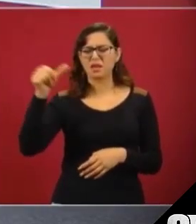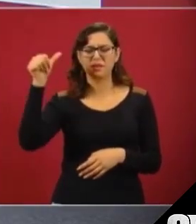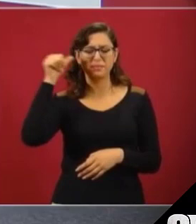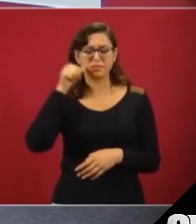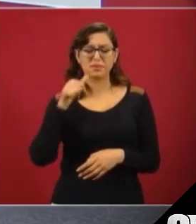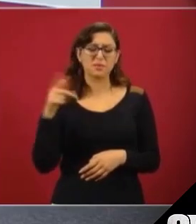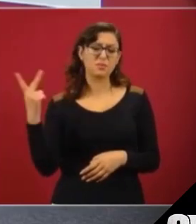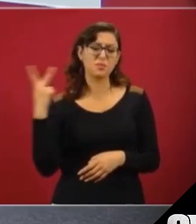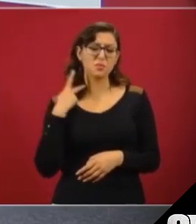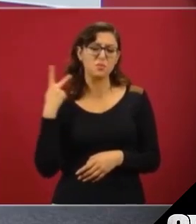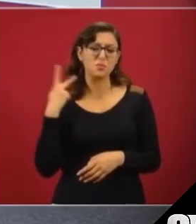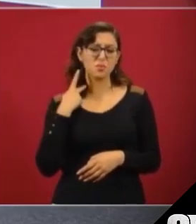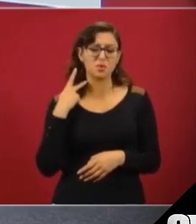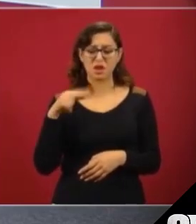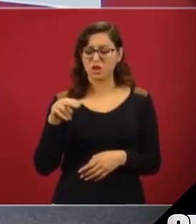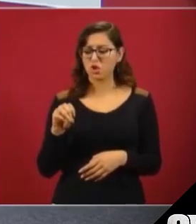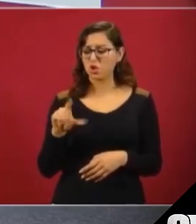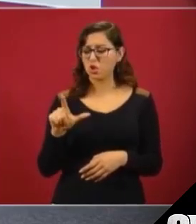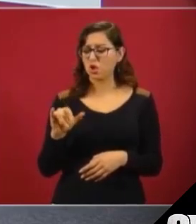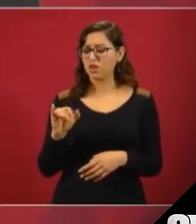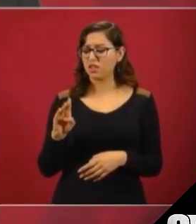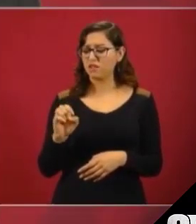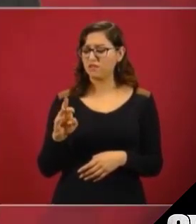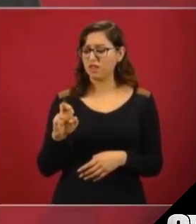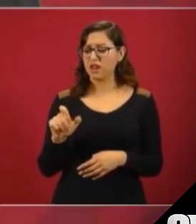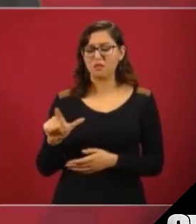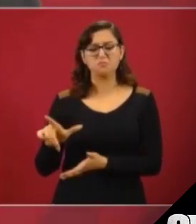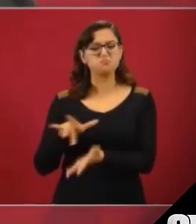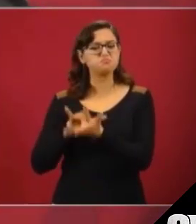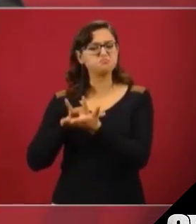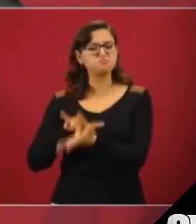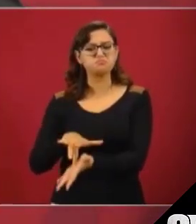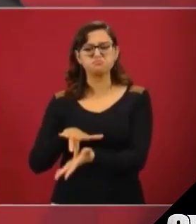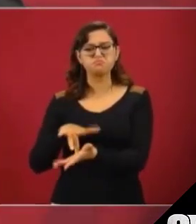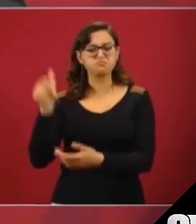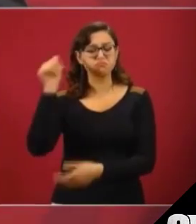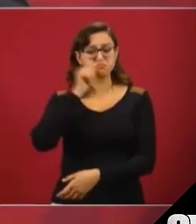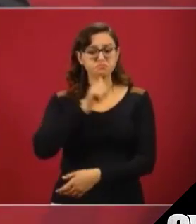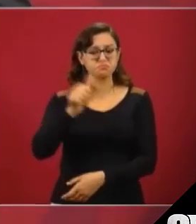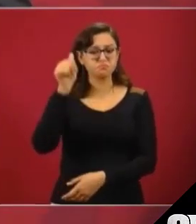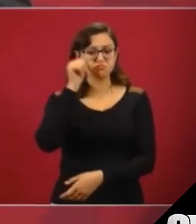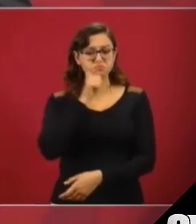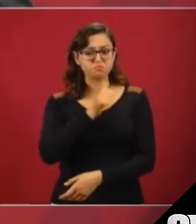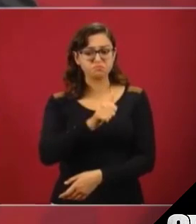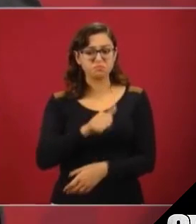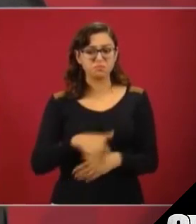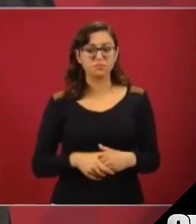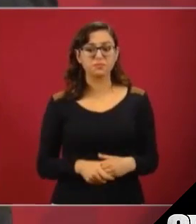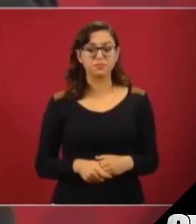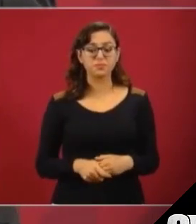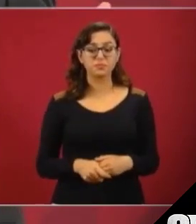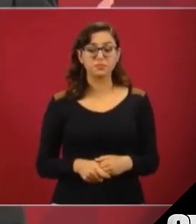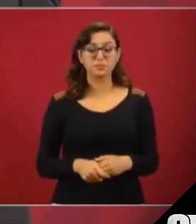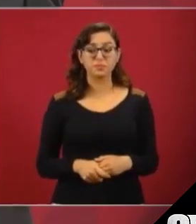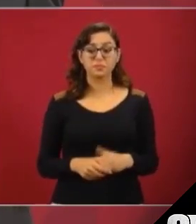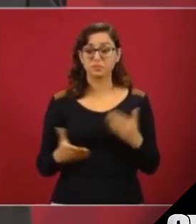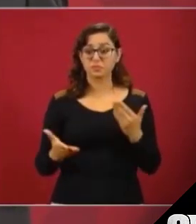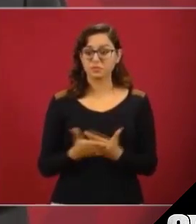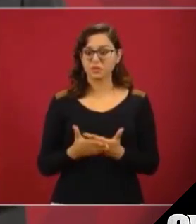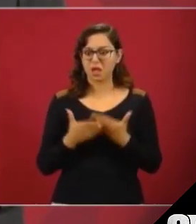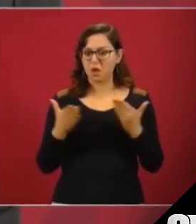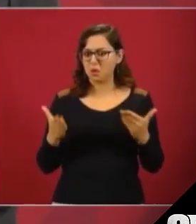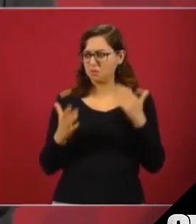política neoliberal y ahora se sienten